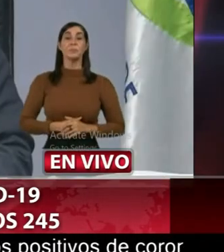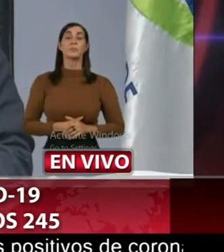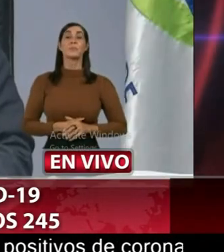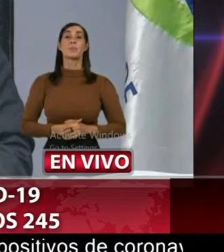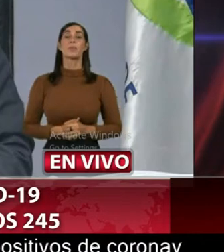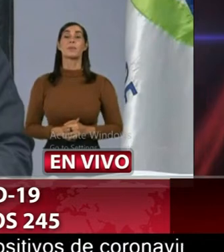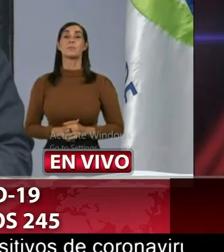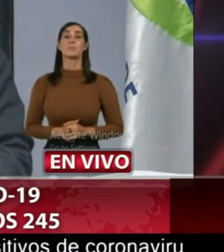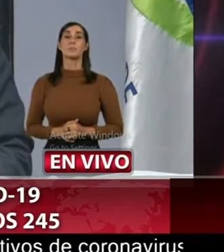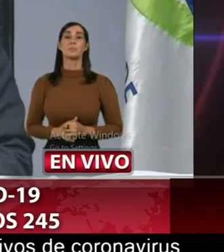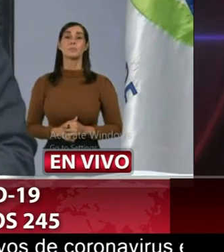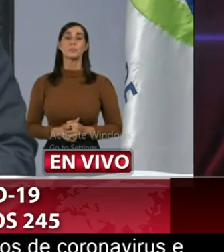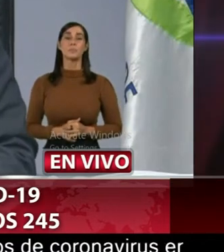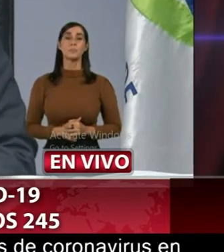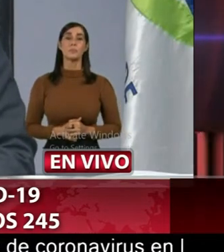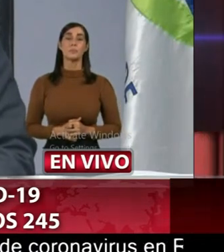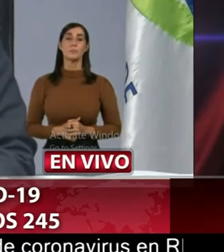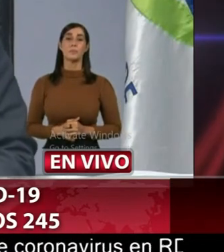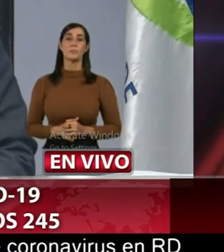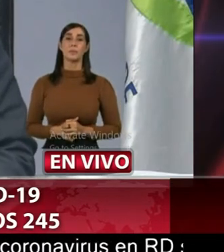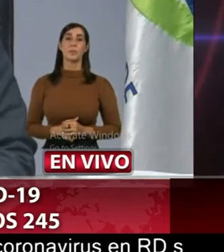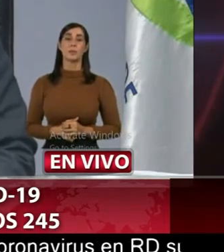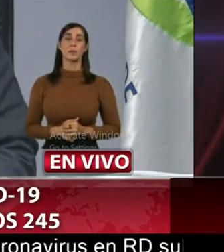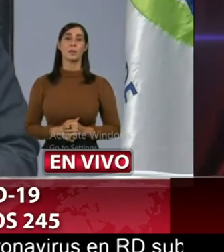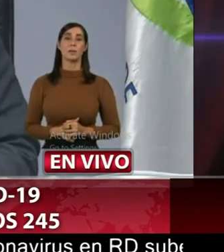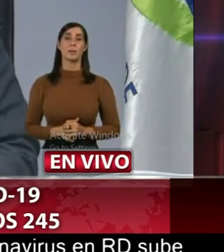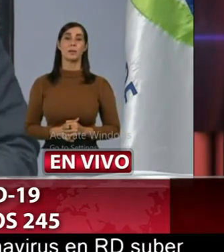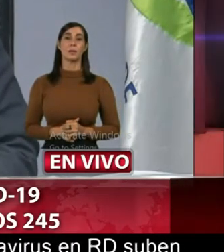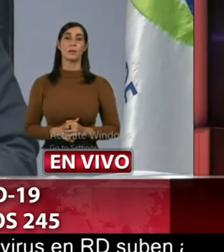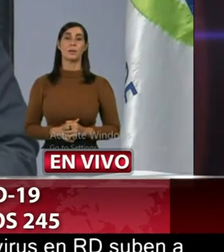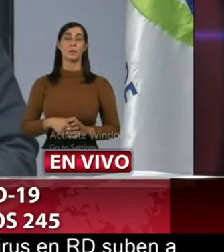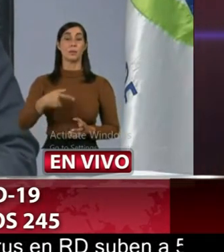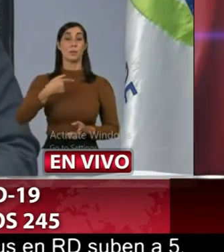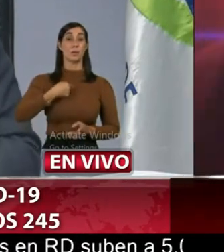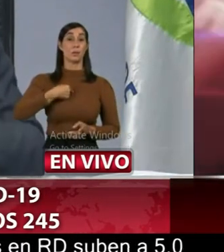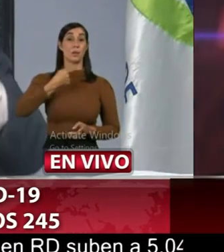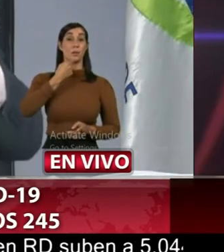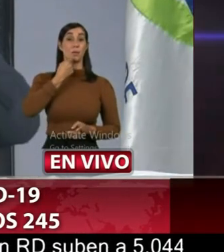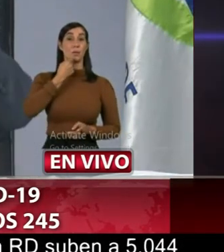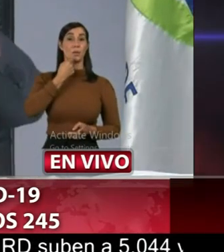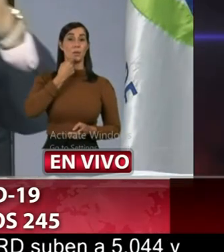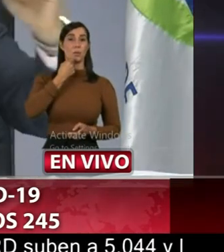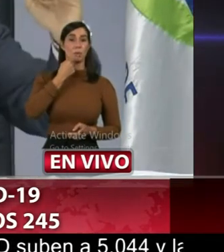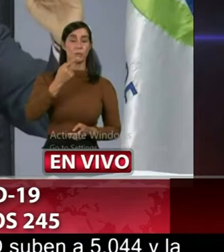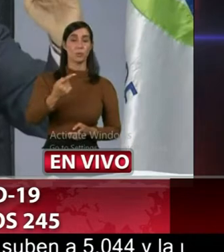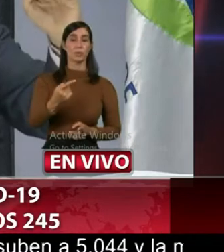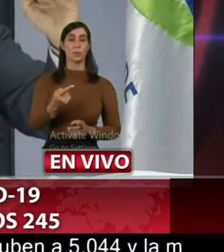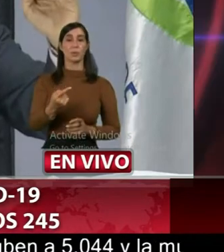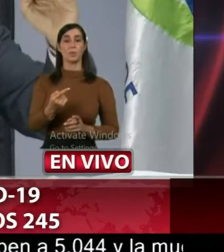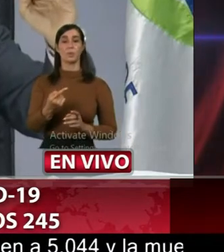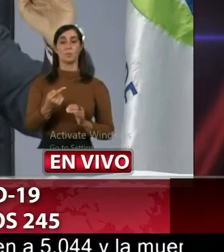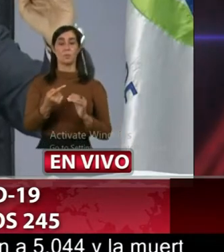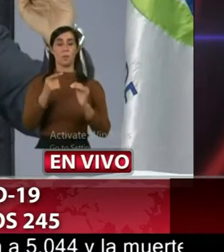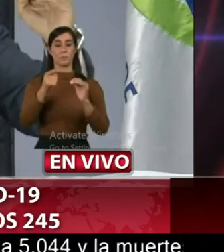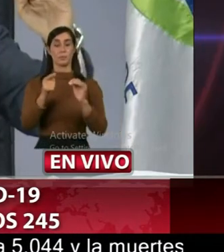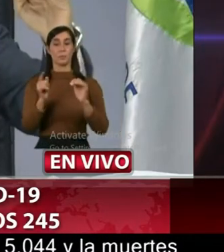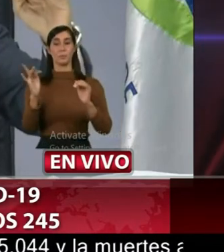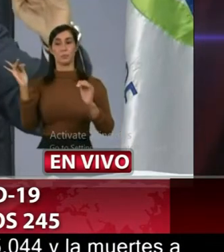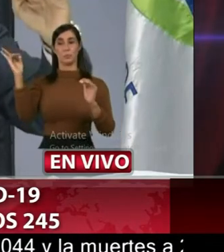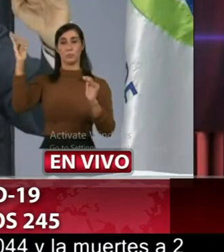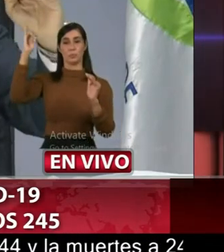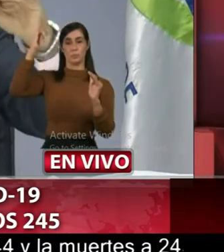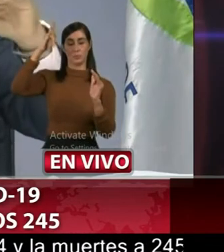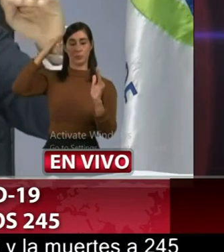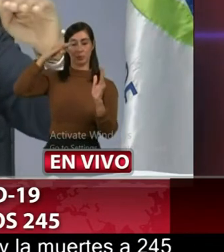bien lo que yo había dicho era que cuando en la fase de casos importados